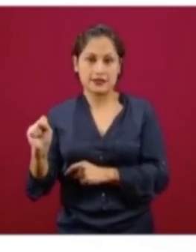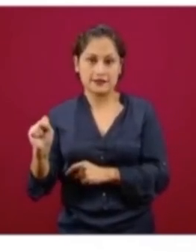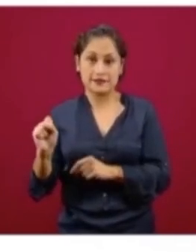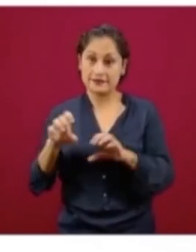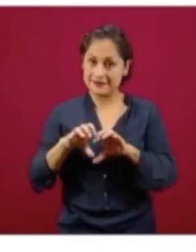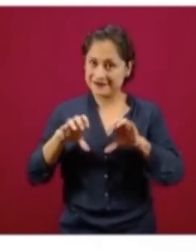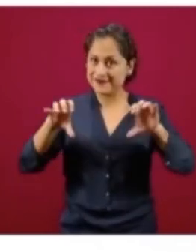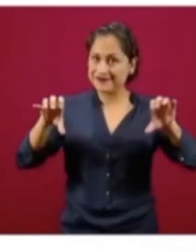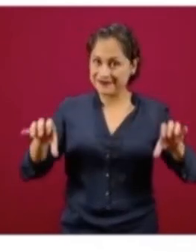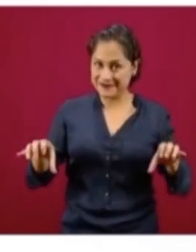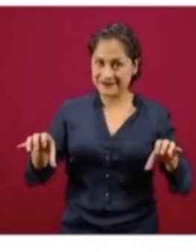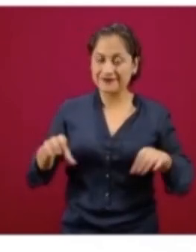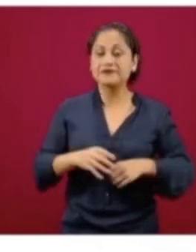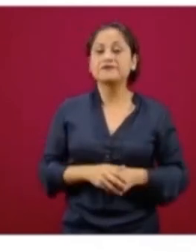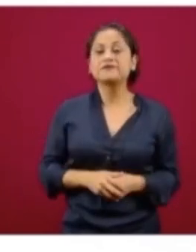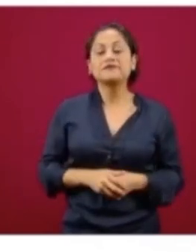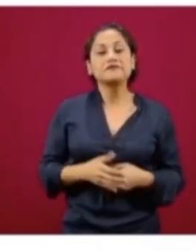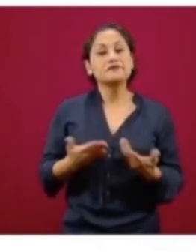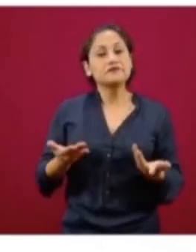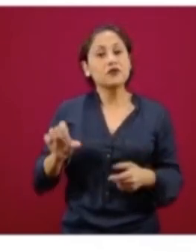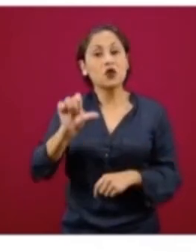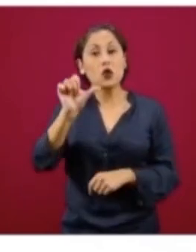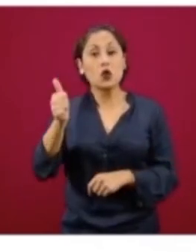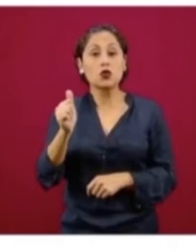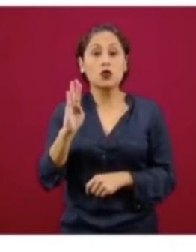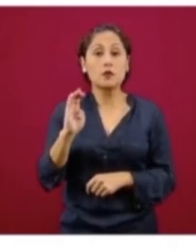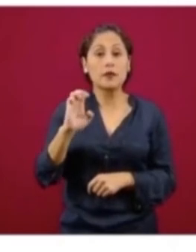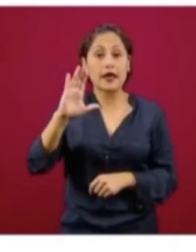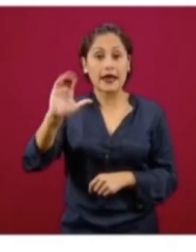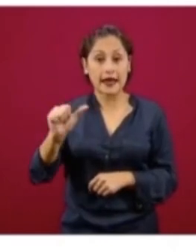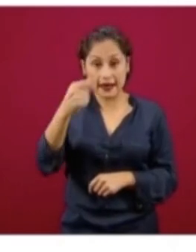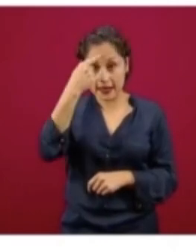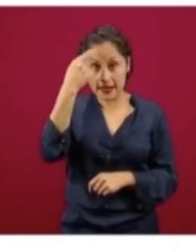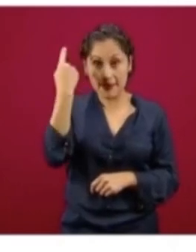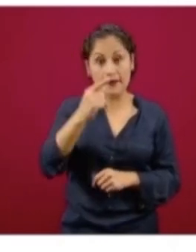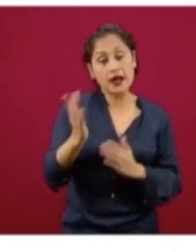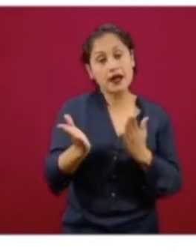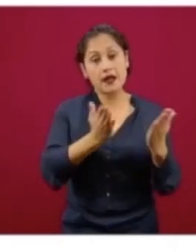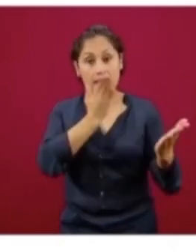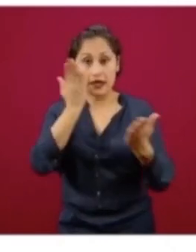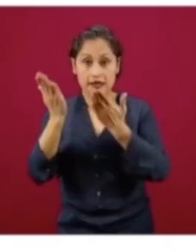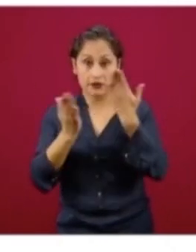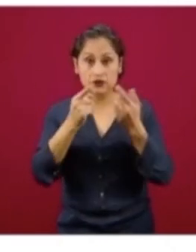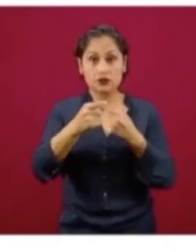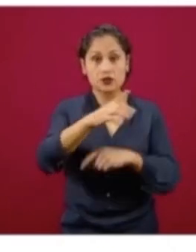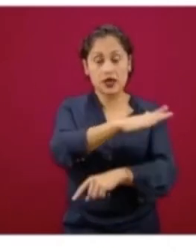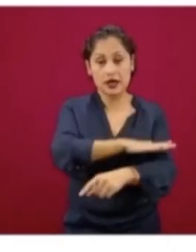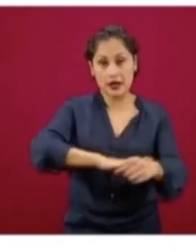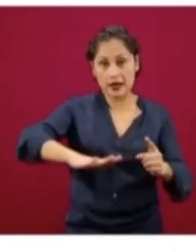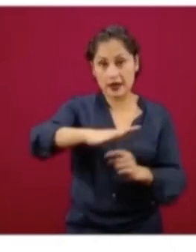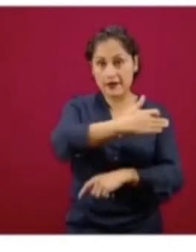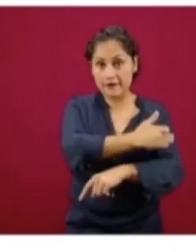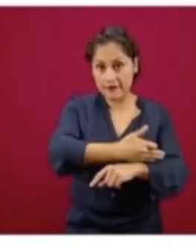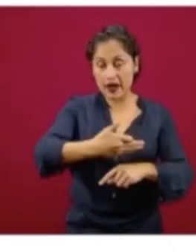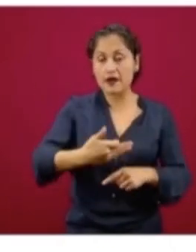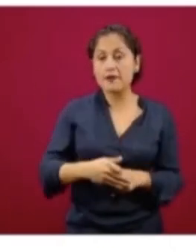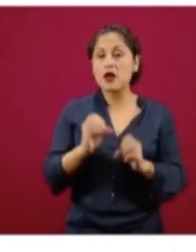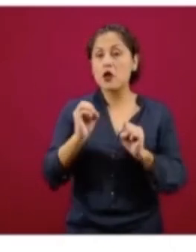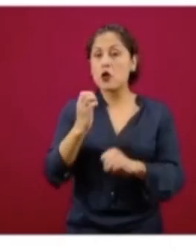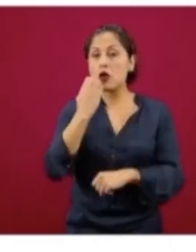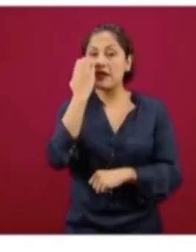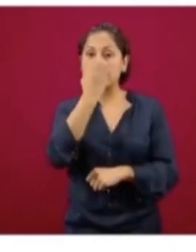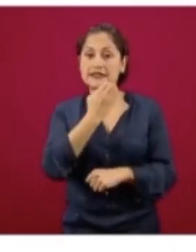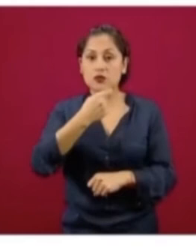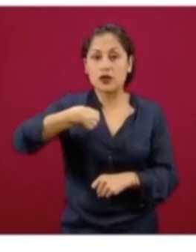dependencias. En el caso de beca de Educación Básica para el Bienestar para las Familias, Escuelas Nuestras,